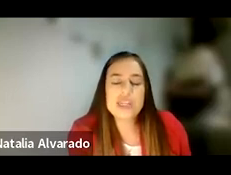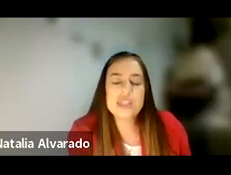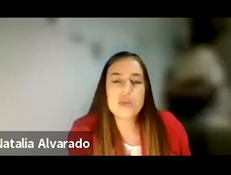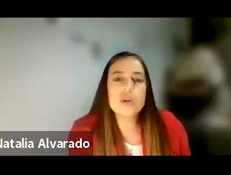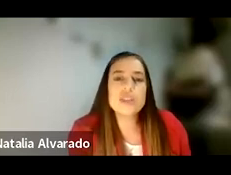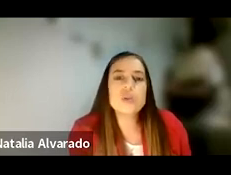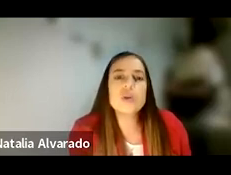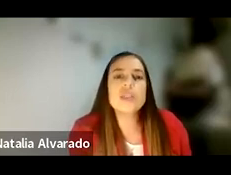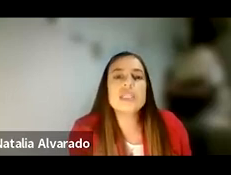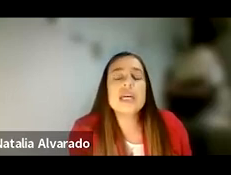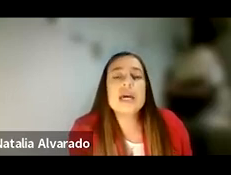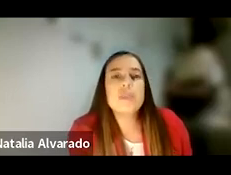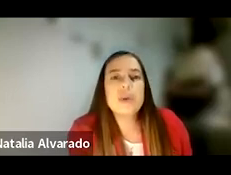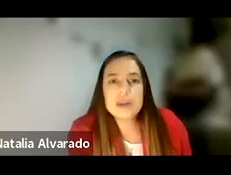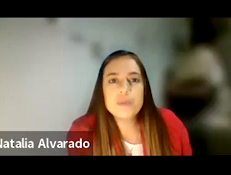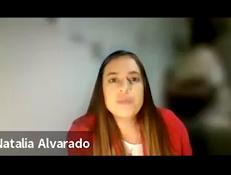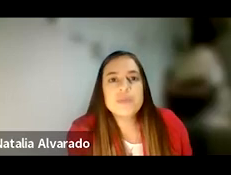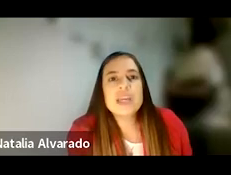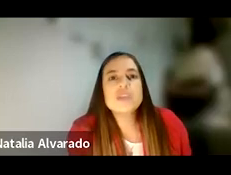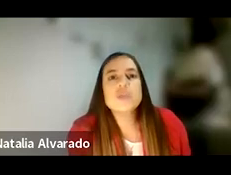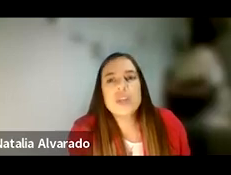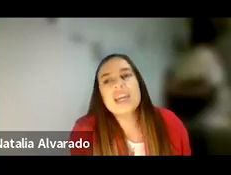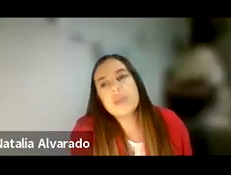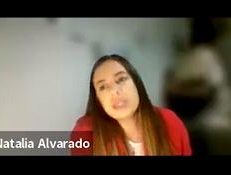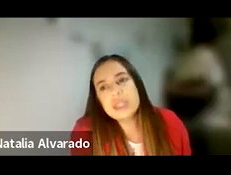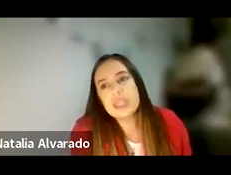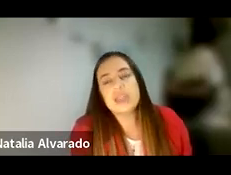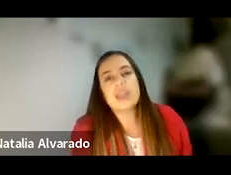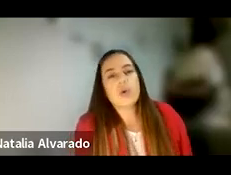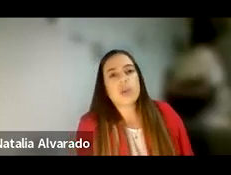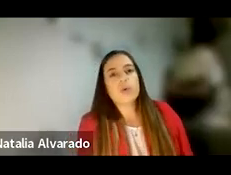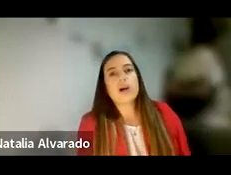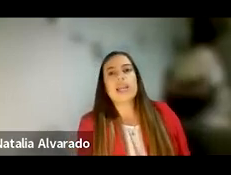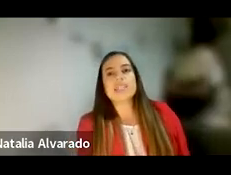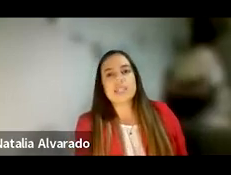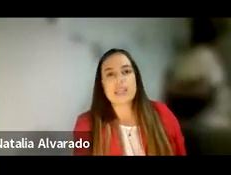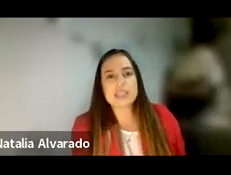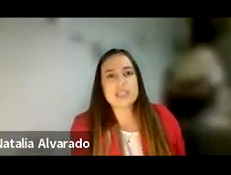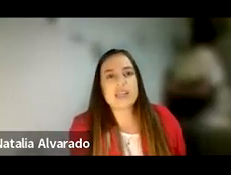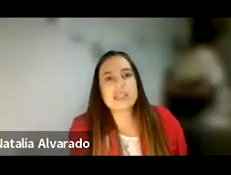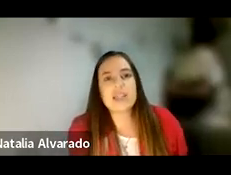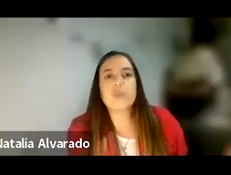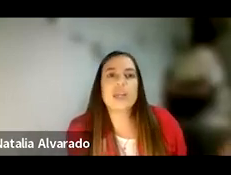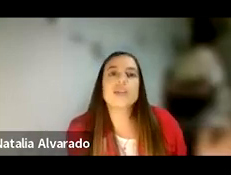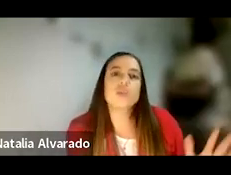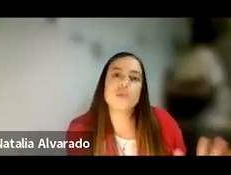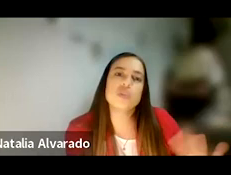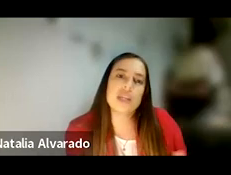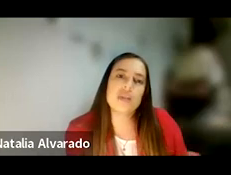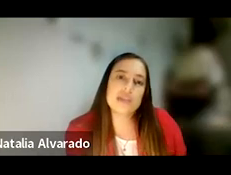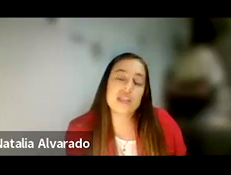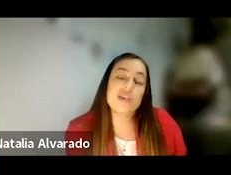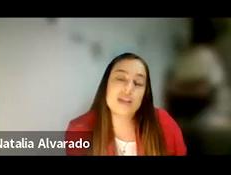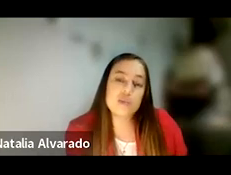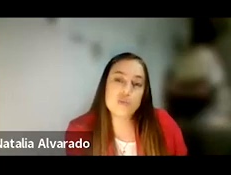ocasiones de este tipo de situaciones, pero históricamente y de acuerdo a las estadísticas, las mujeres somos